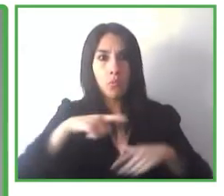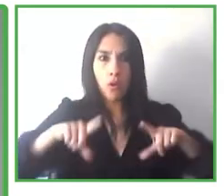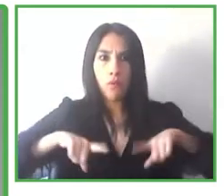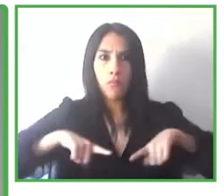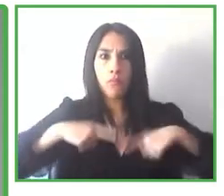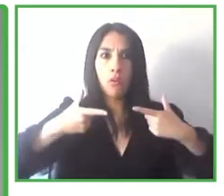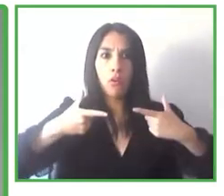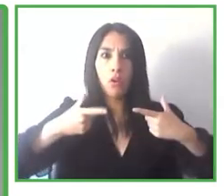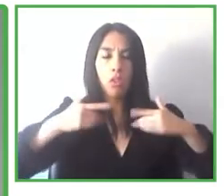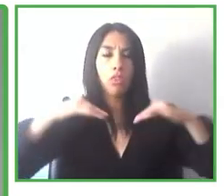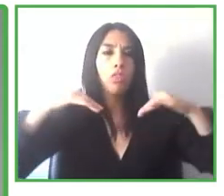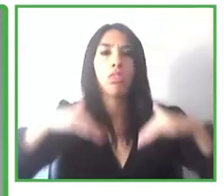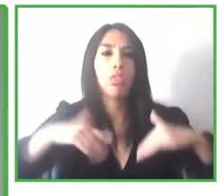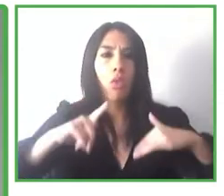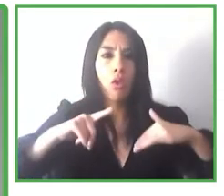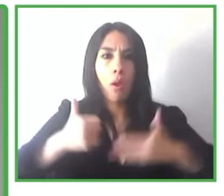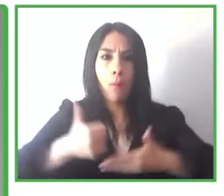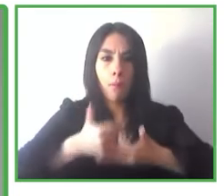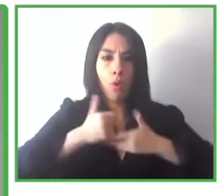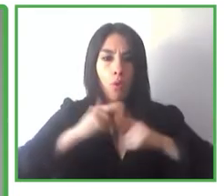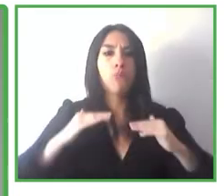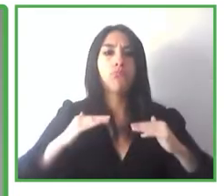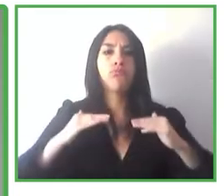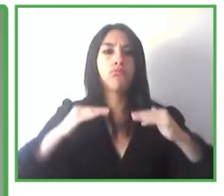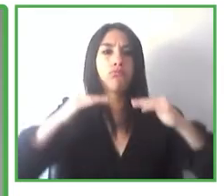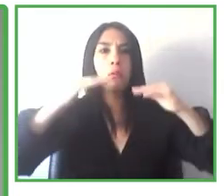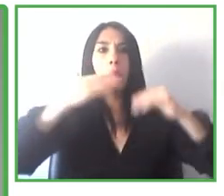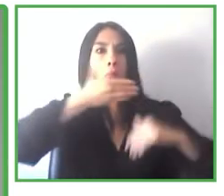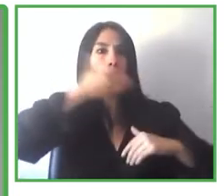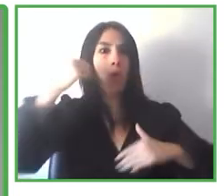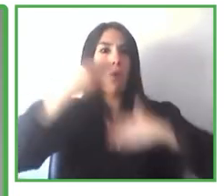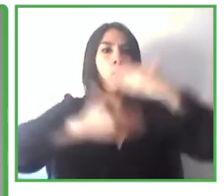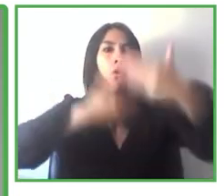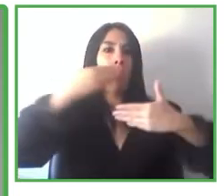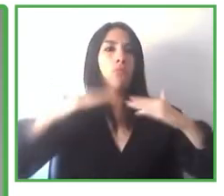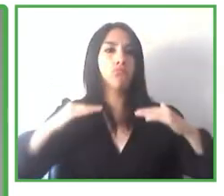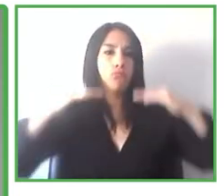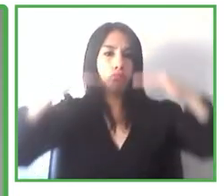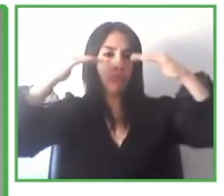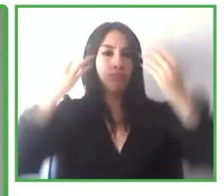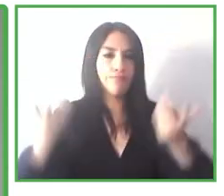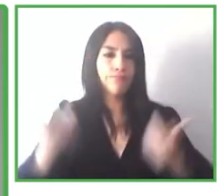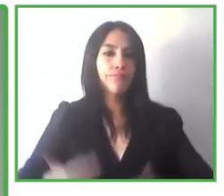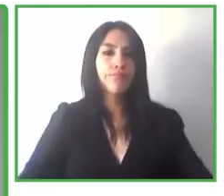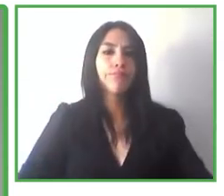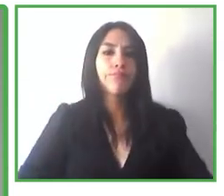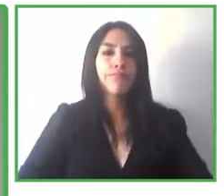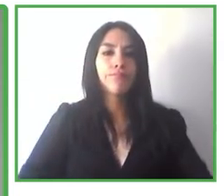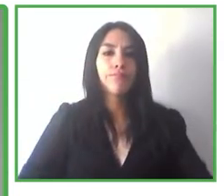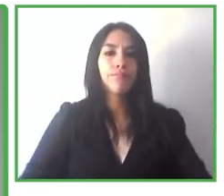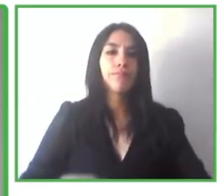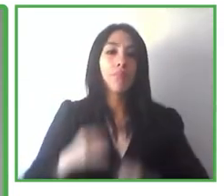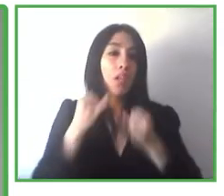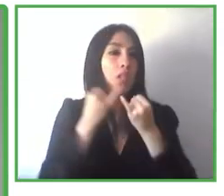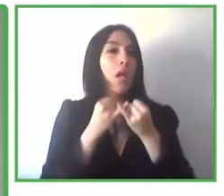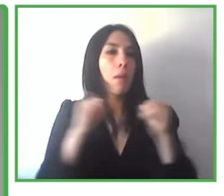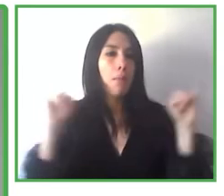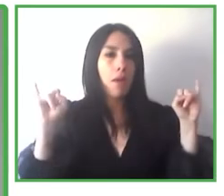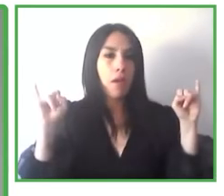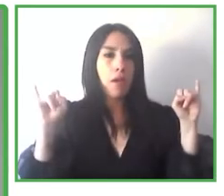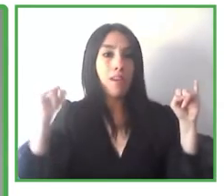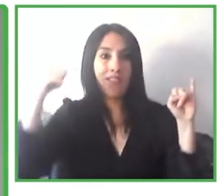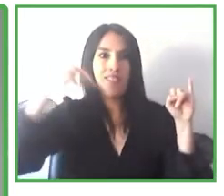ámbitos. ¿En cuanto a qué? Pues la independencia, nuestra independencia, la inclusión y el bienestar de